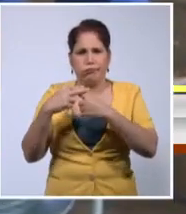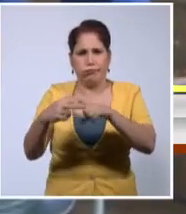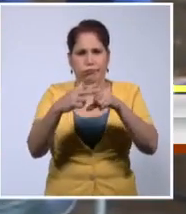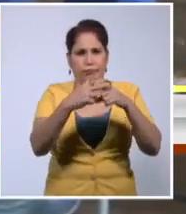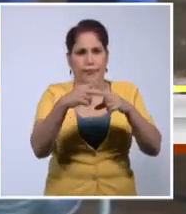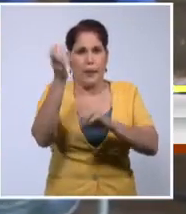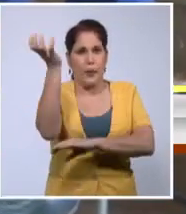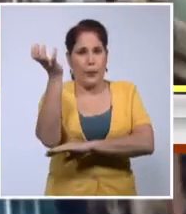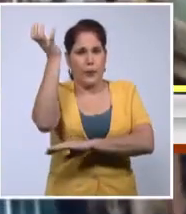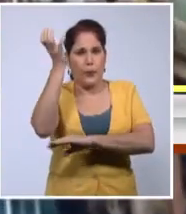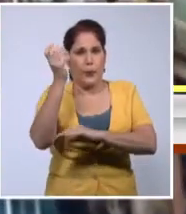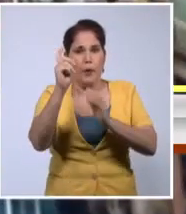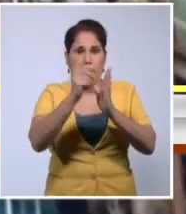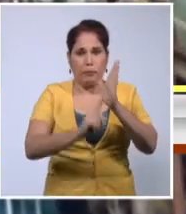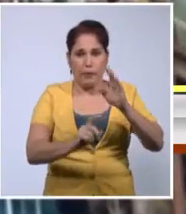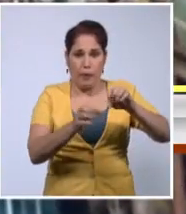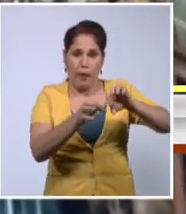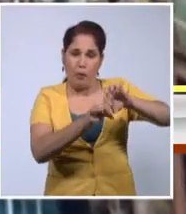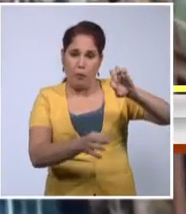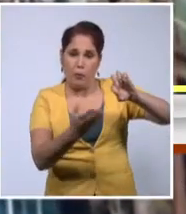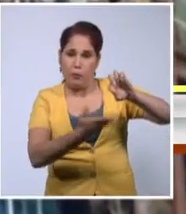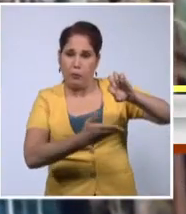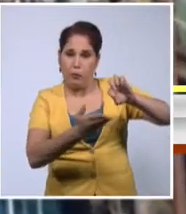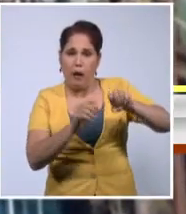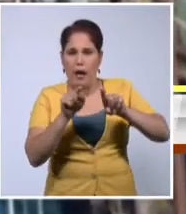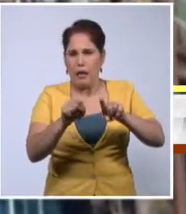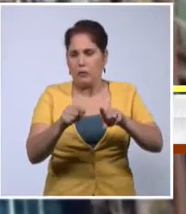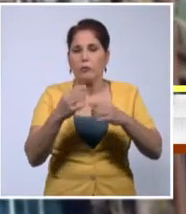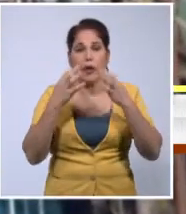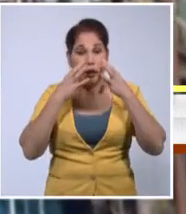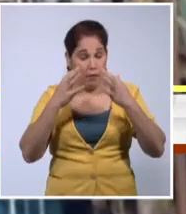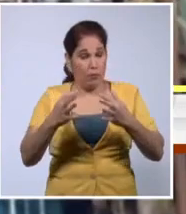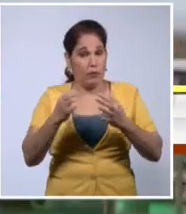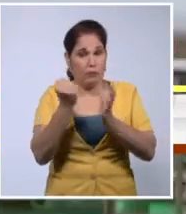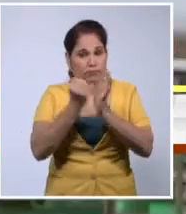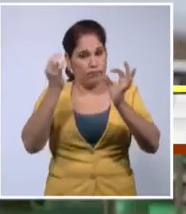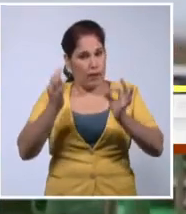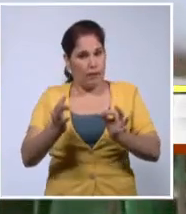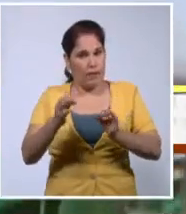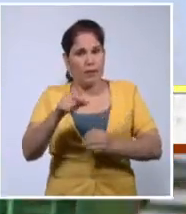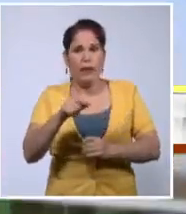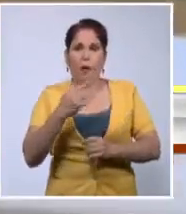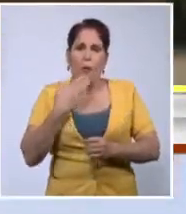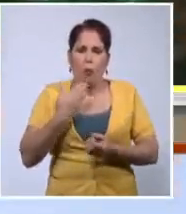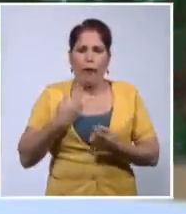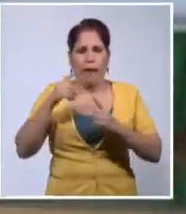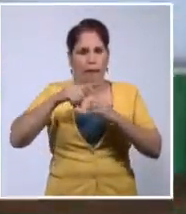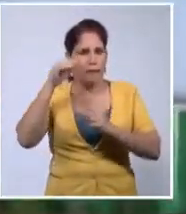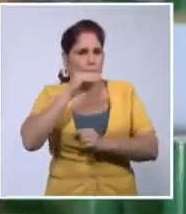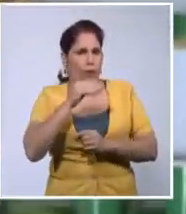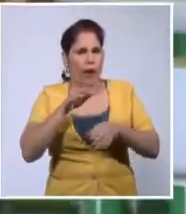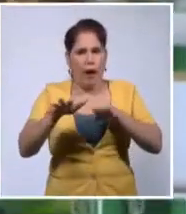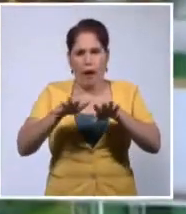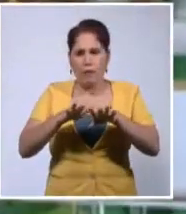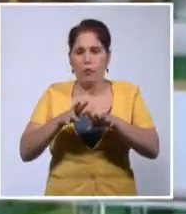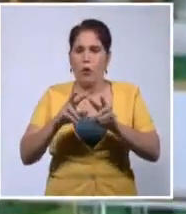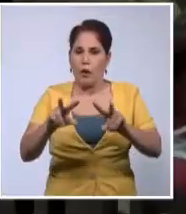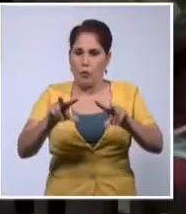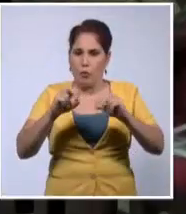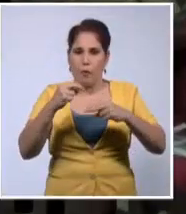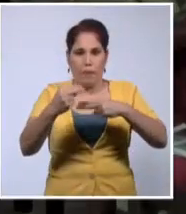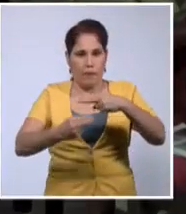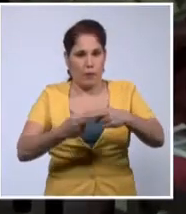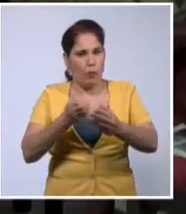la central termoeléctrica 10 de octubre, destacando la importancia de garantizar allí rigor técnico en las acciones que se acometen,